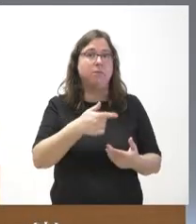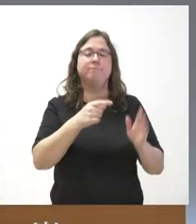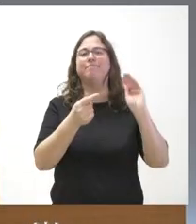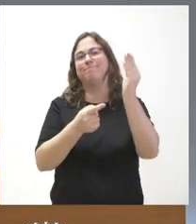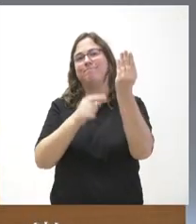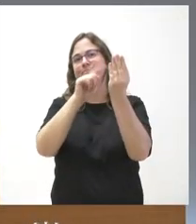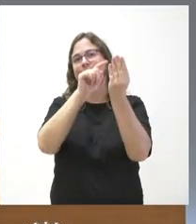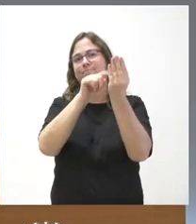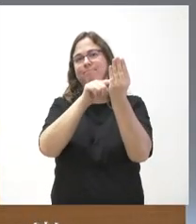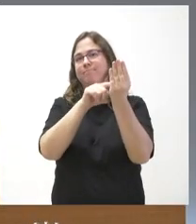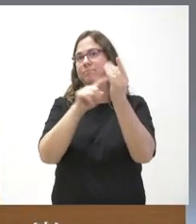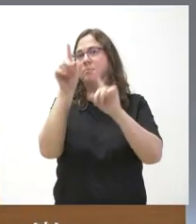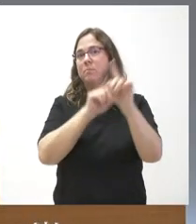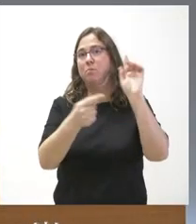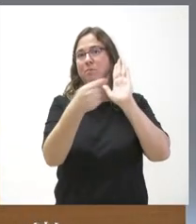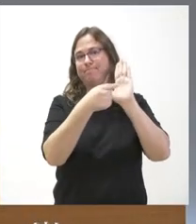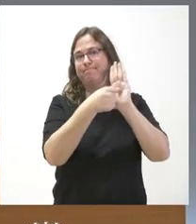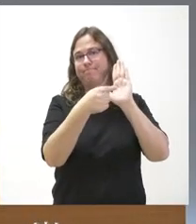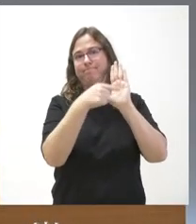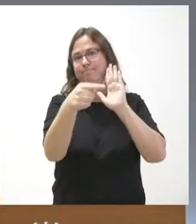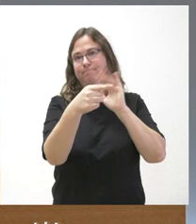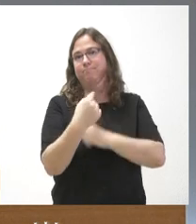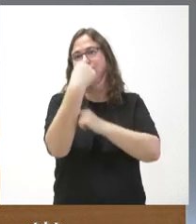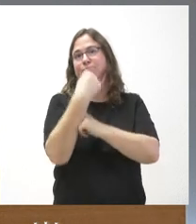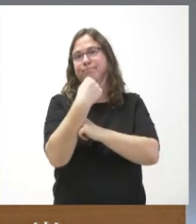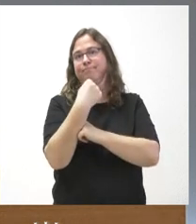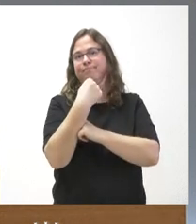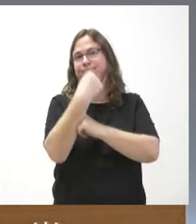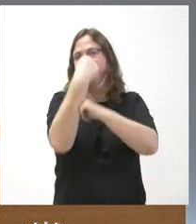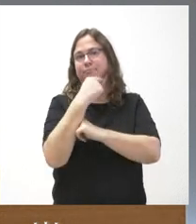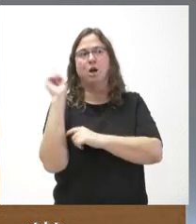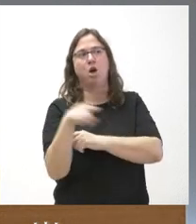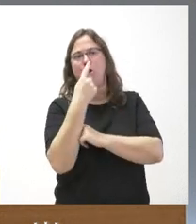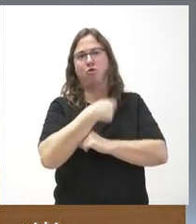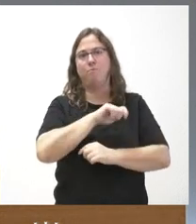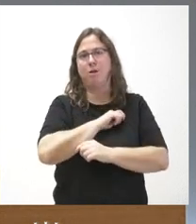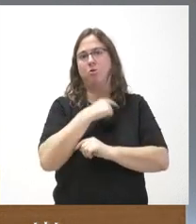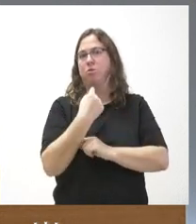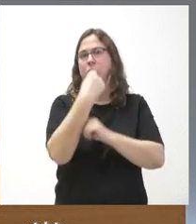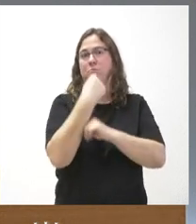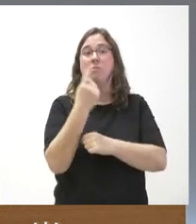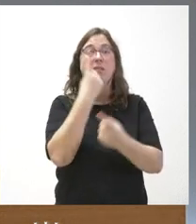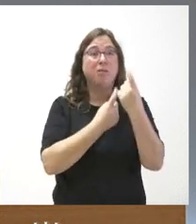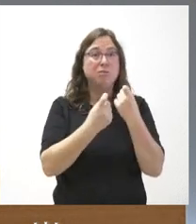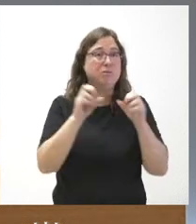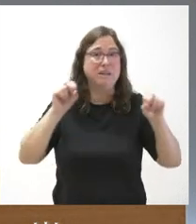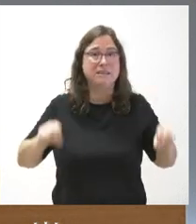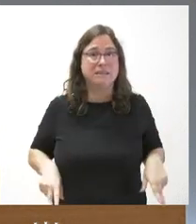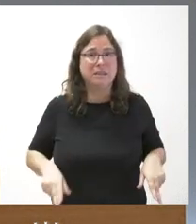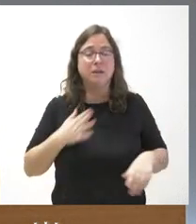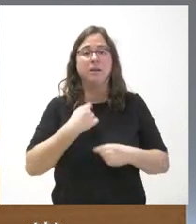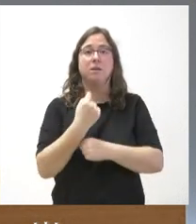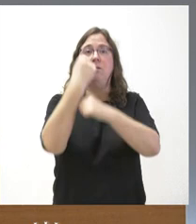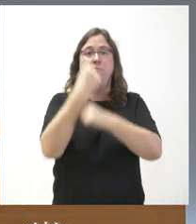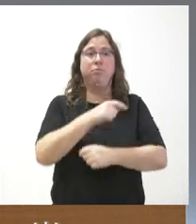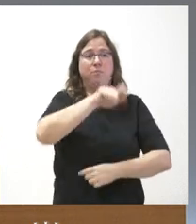porque esto se nos quiere imponer a todos los españoles sin consultarnos se quiere imponer a